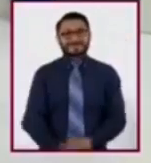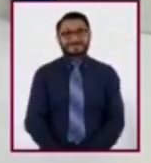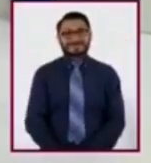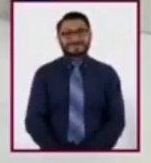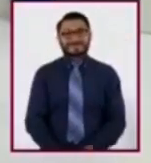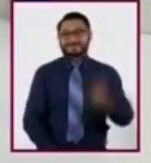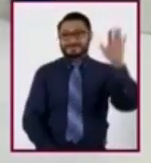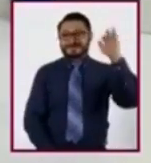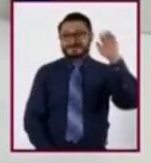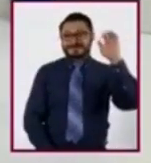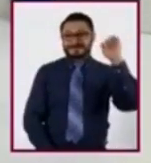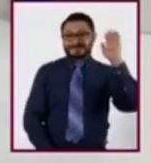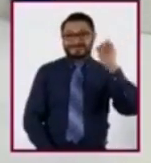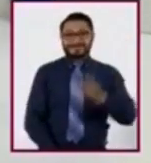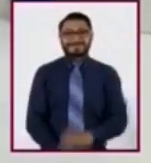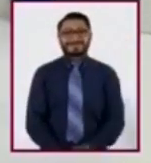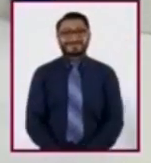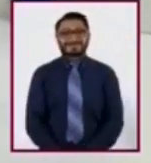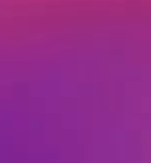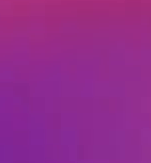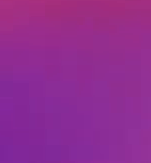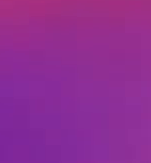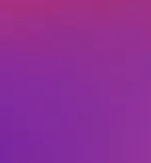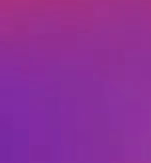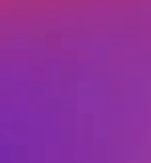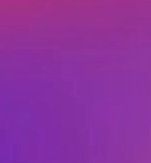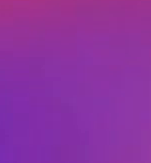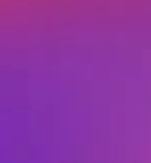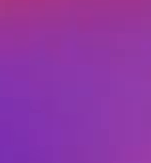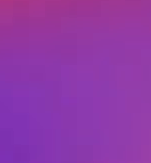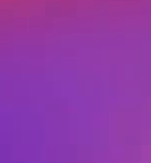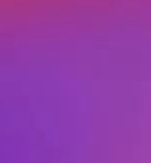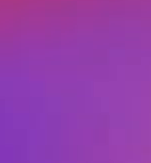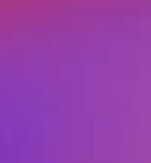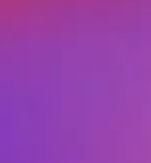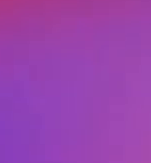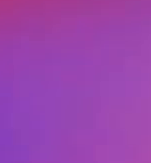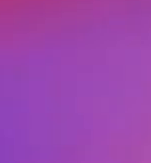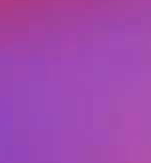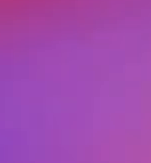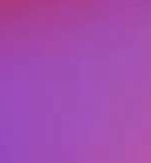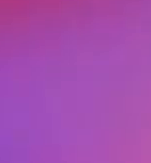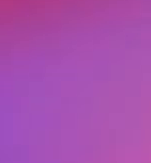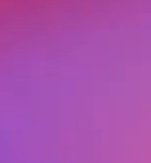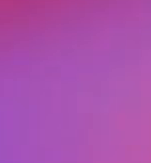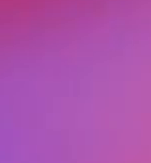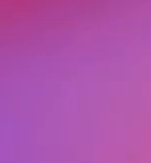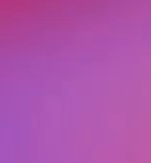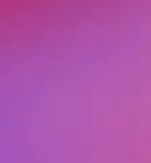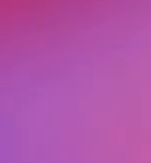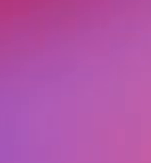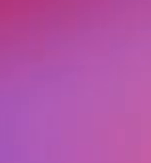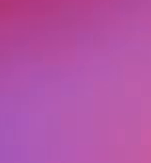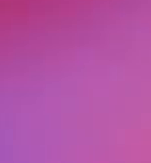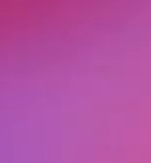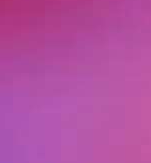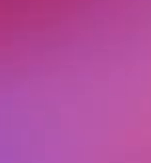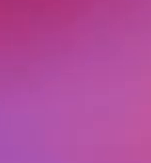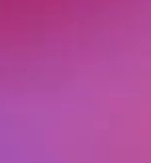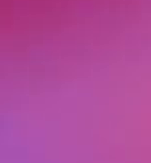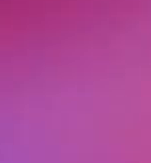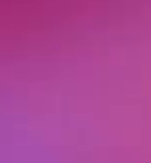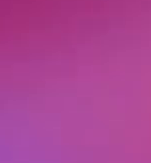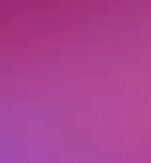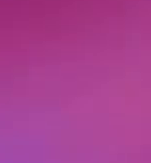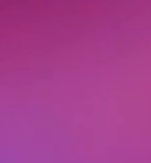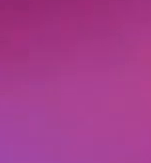Hasta pronto. Si tienes dudas o necesitas ayuda, llama al Centro de Apoyo Pedagógico a Distancia.